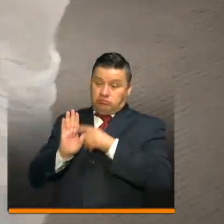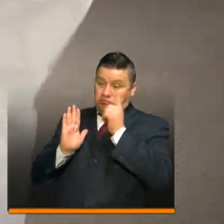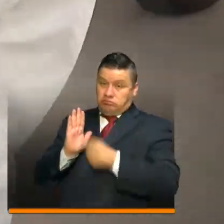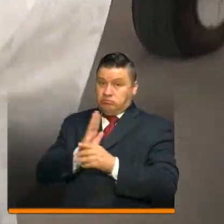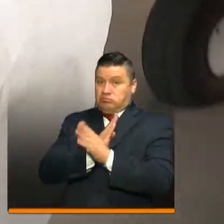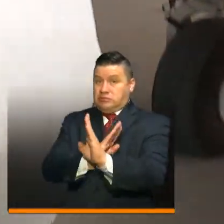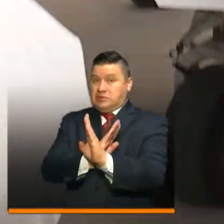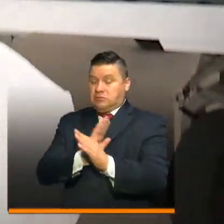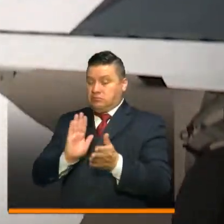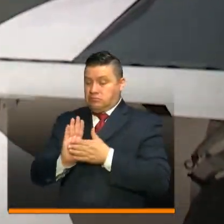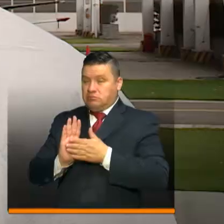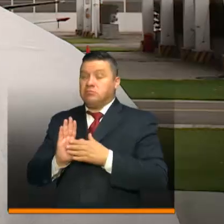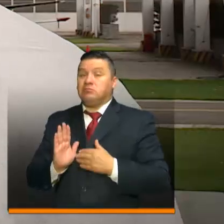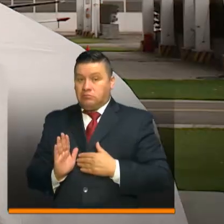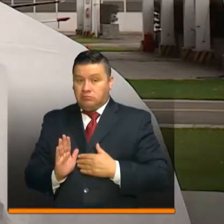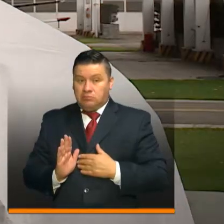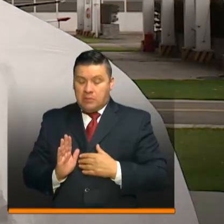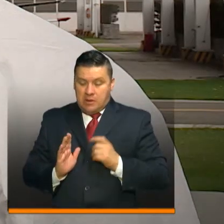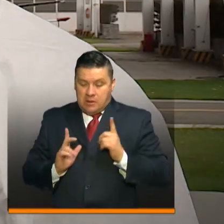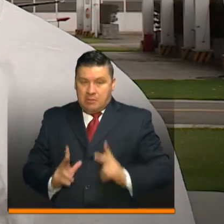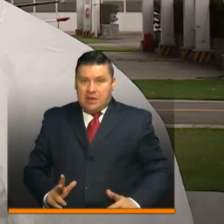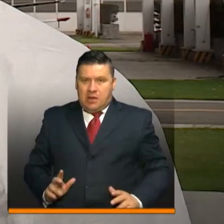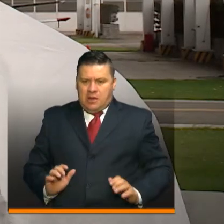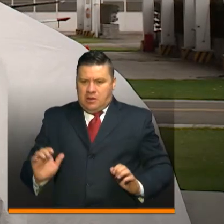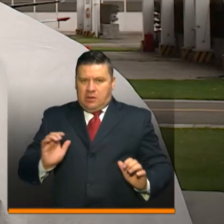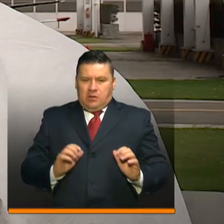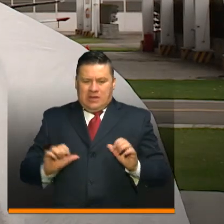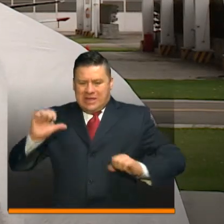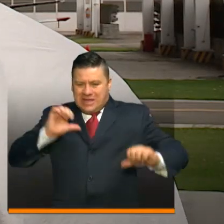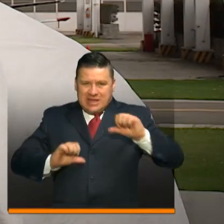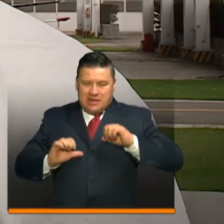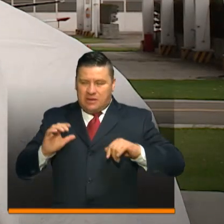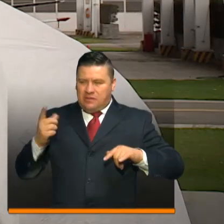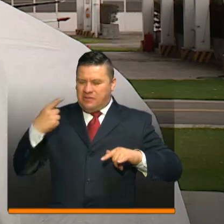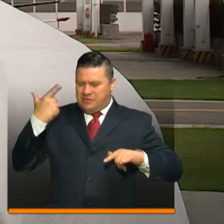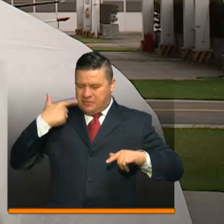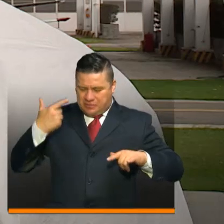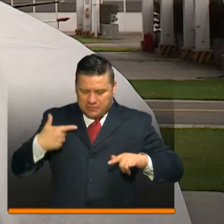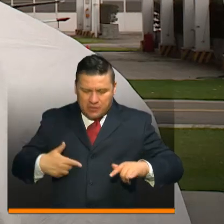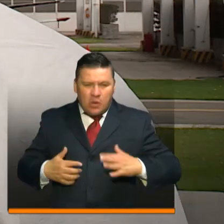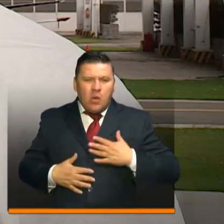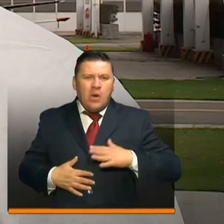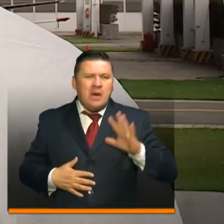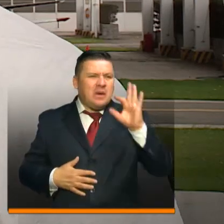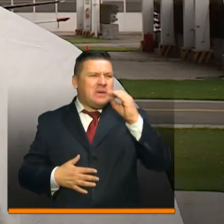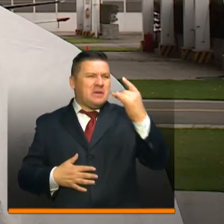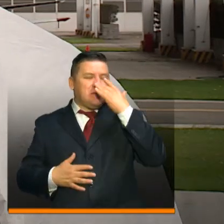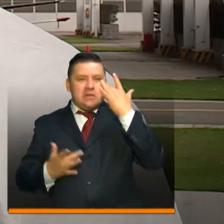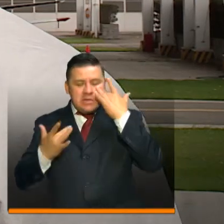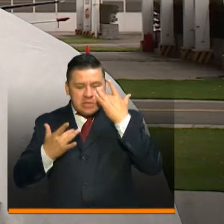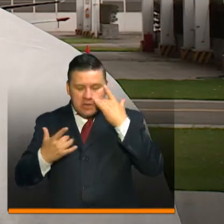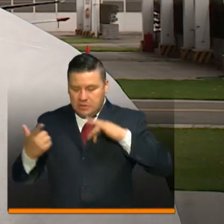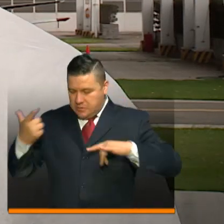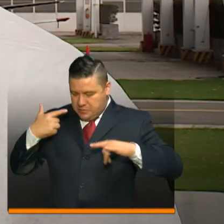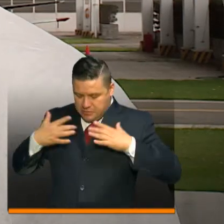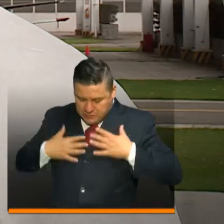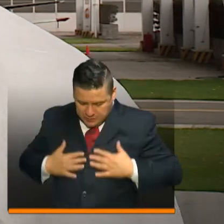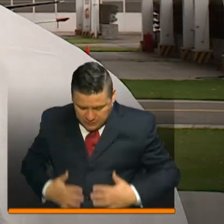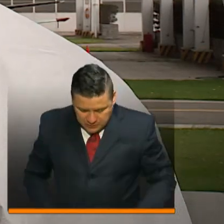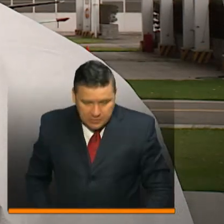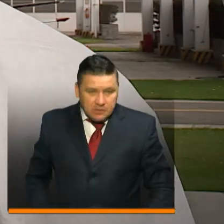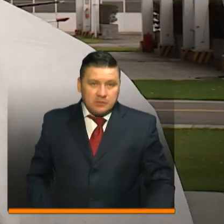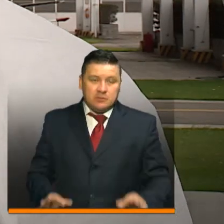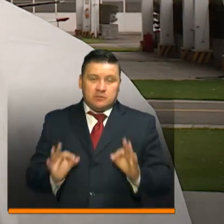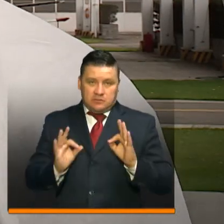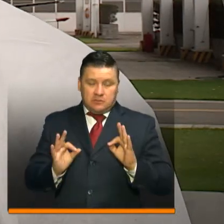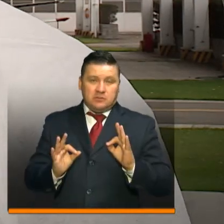bioseguridad que consiste en la aspersión de un químico que elimina cualquier impureza o cualquier microorganismo que pueda haber venido